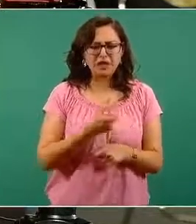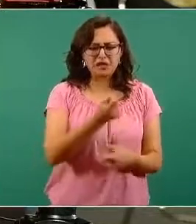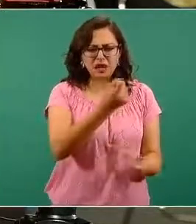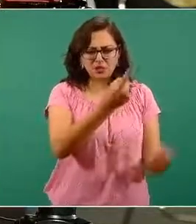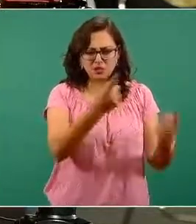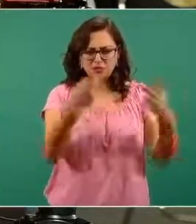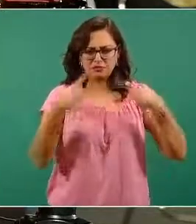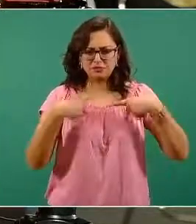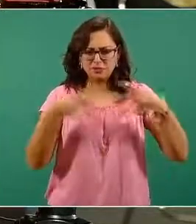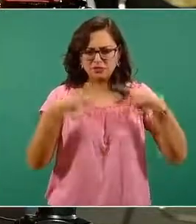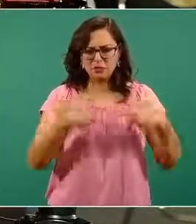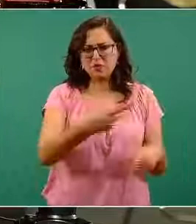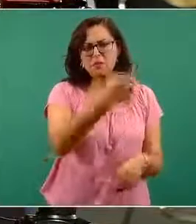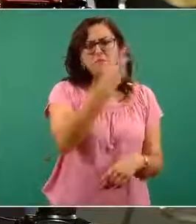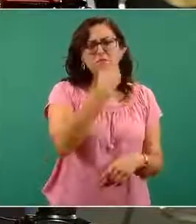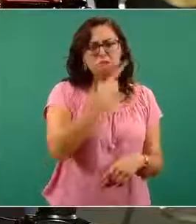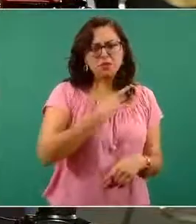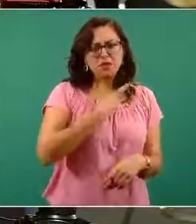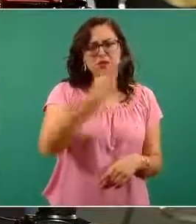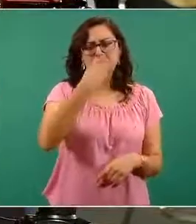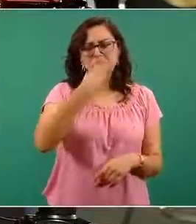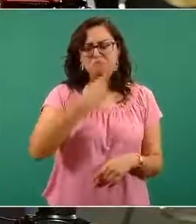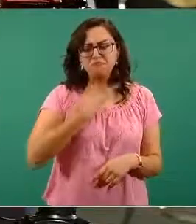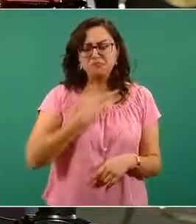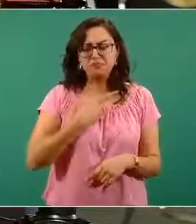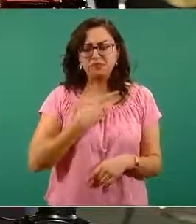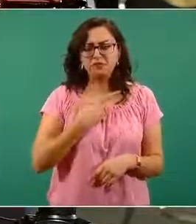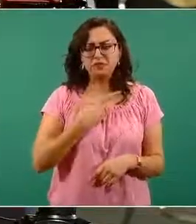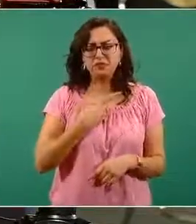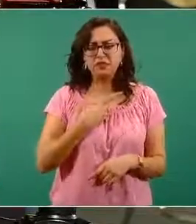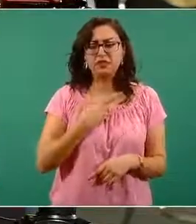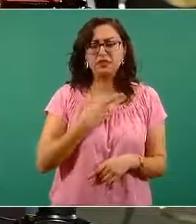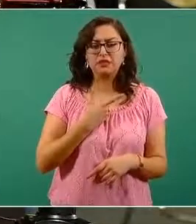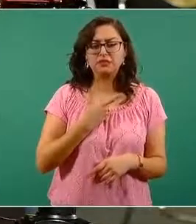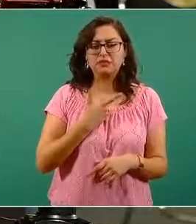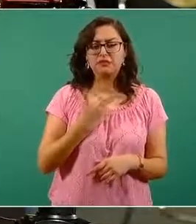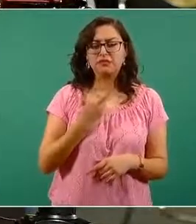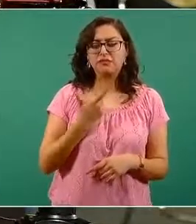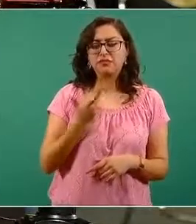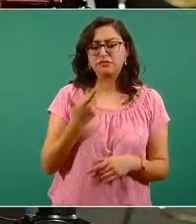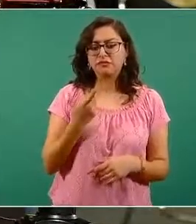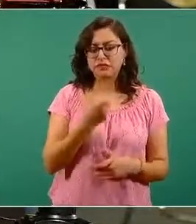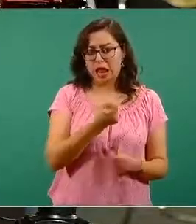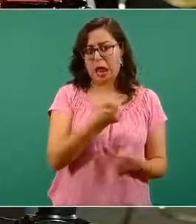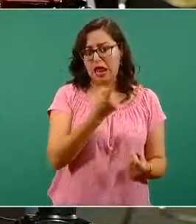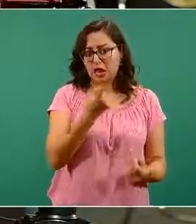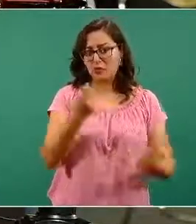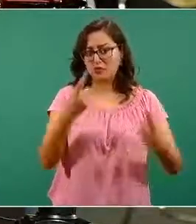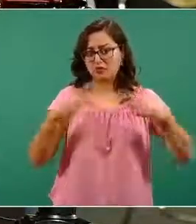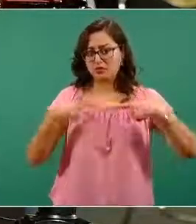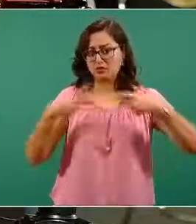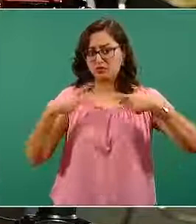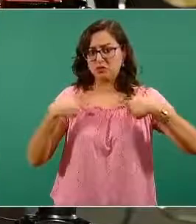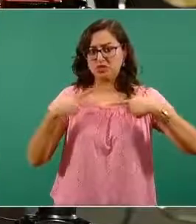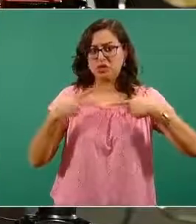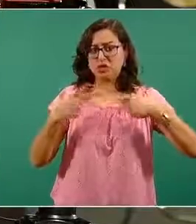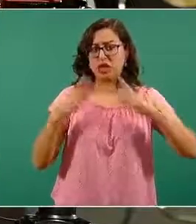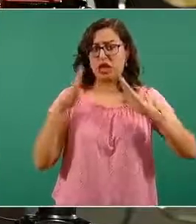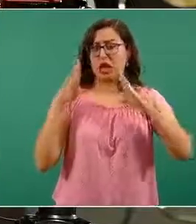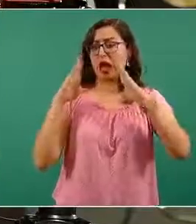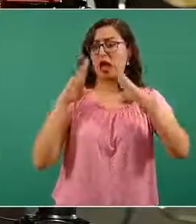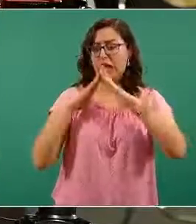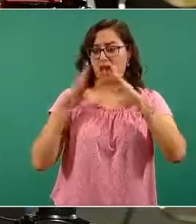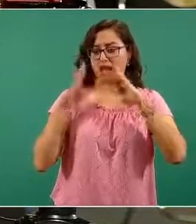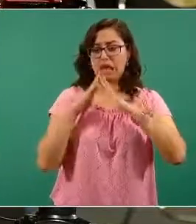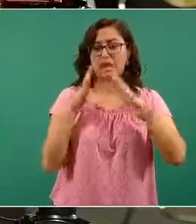es que fueron atendidos en casa previamente con oxígeno suplementario o con